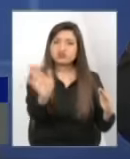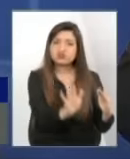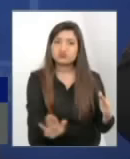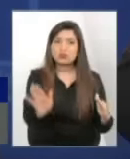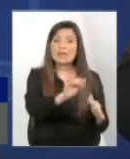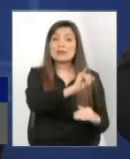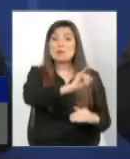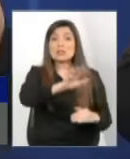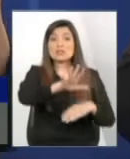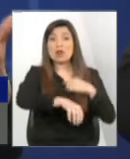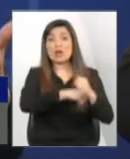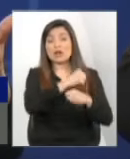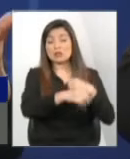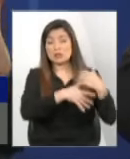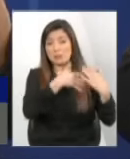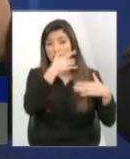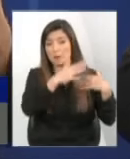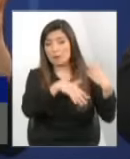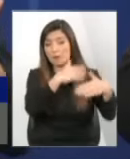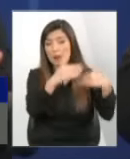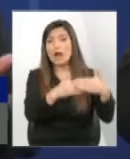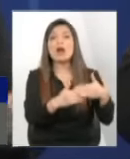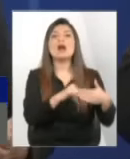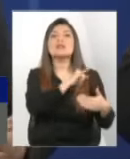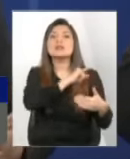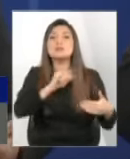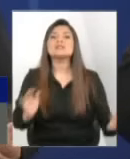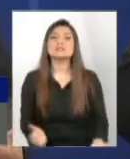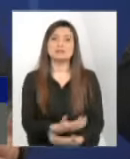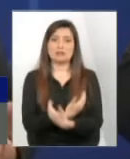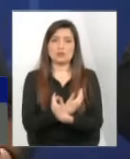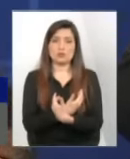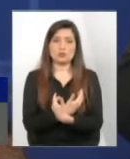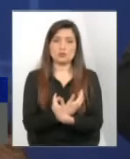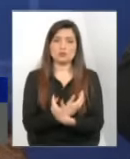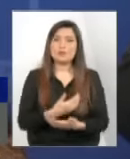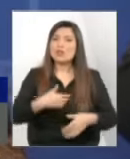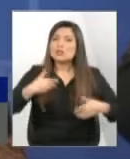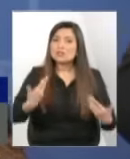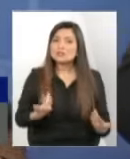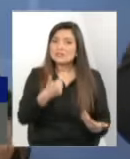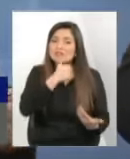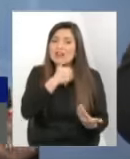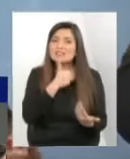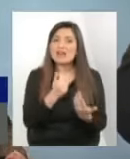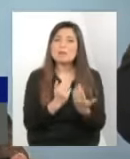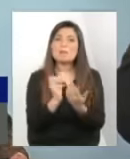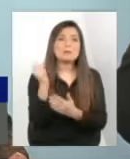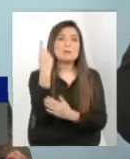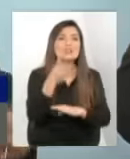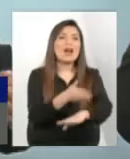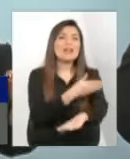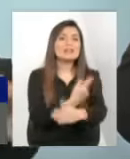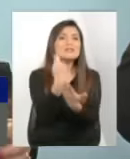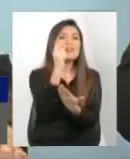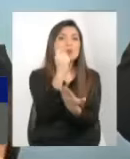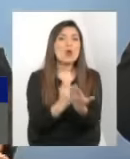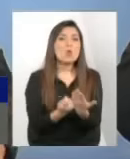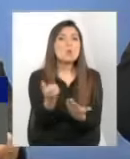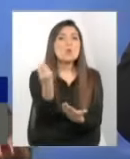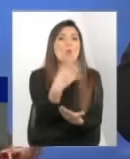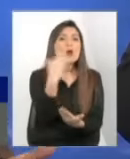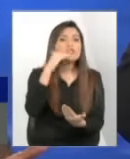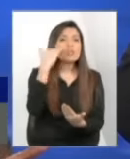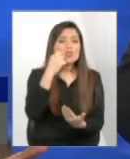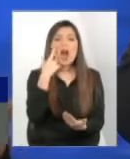tenemos que tener el diagnóstico y la claridad de cuántos niños van a poder volver a sus casas y pongámonos un plazo, un año, ocho meses.